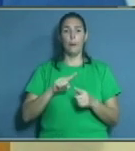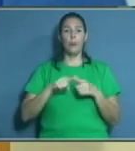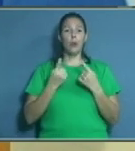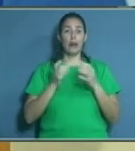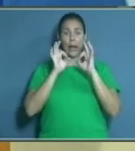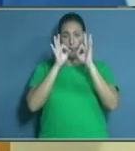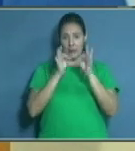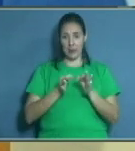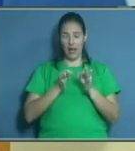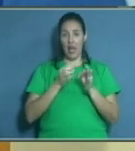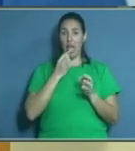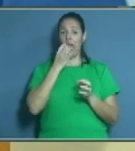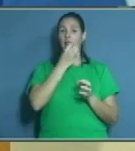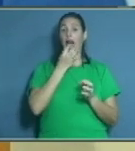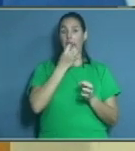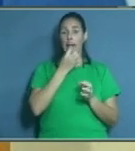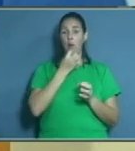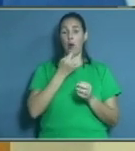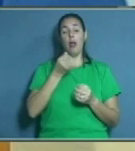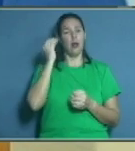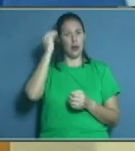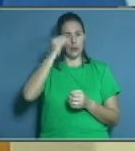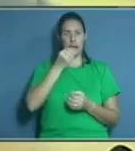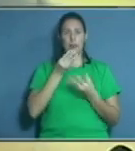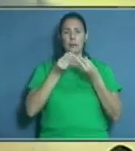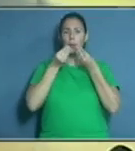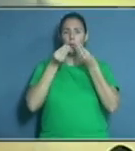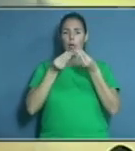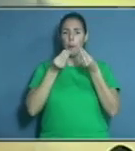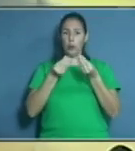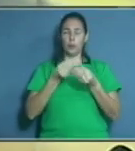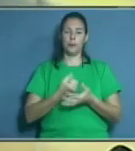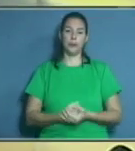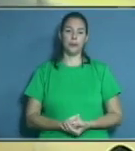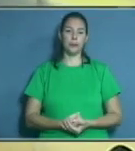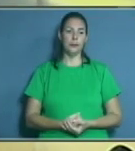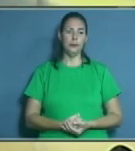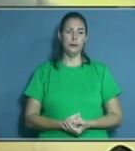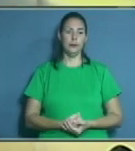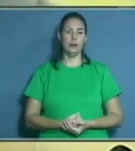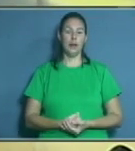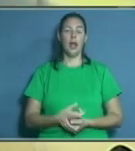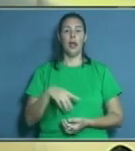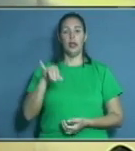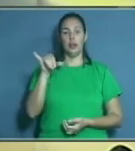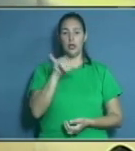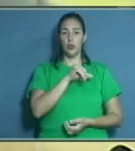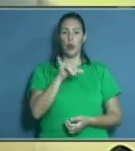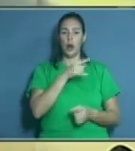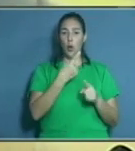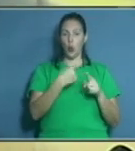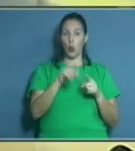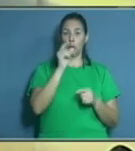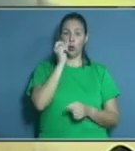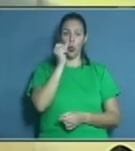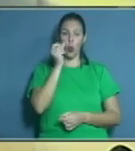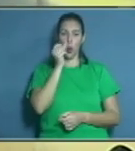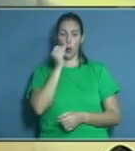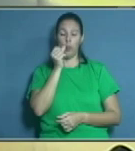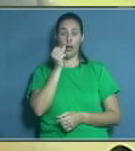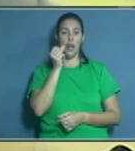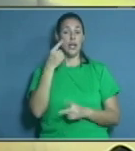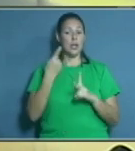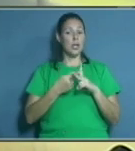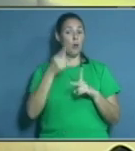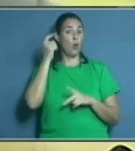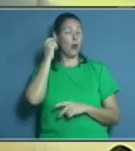repito, las papilas gustativas están básicamente en la lengua. Bueno, finalmente Joel Seymour y también Estela S